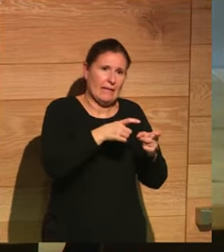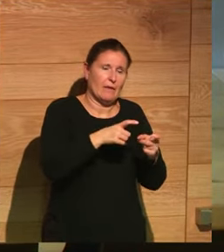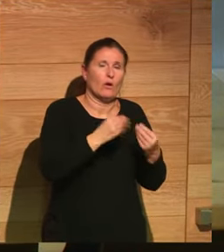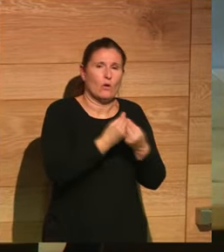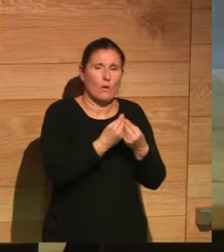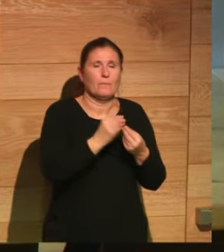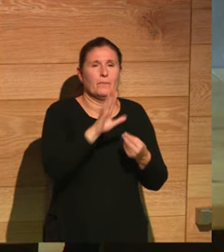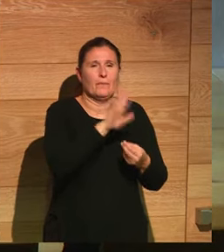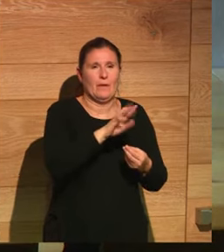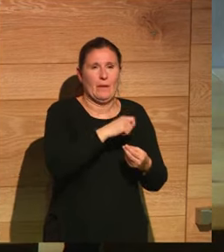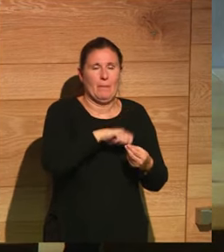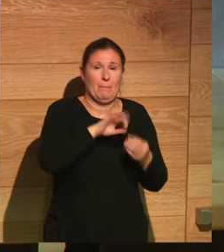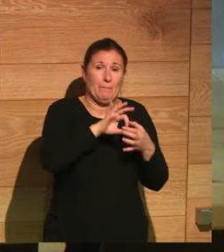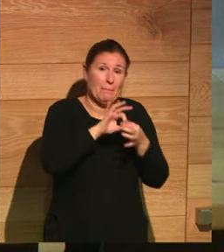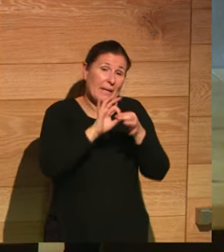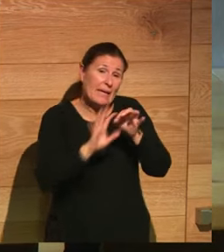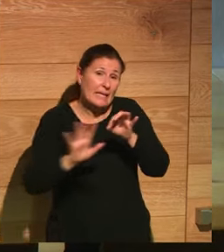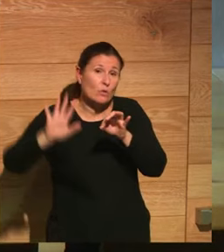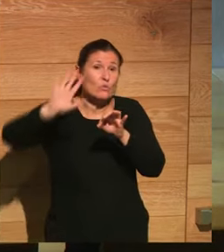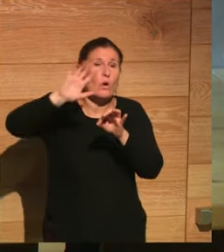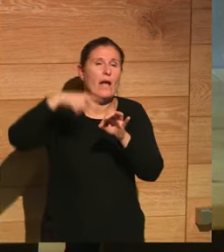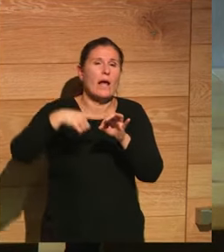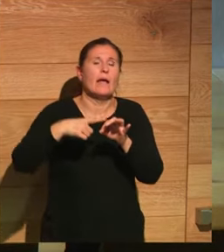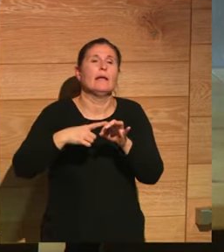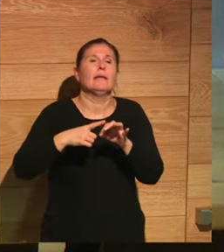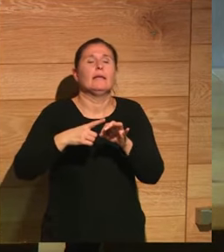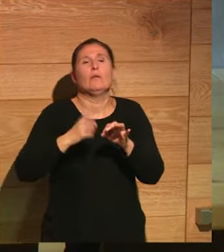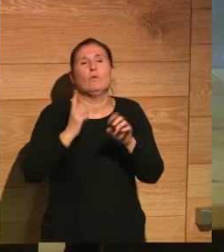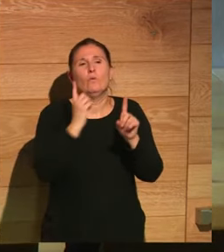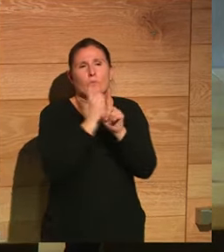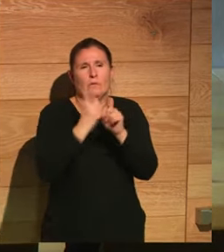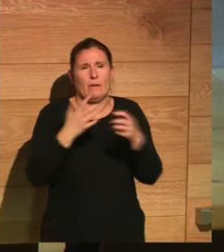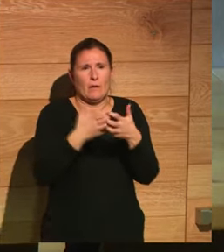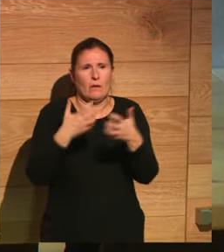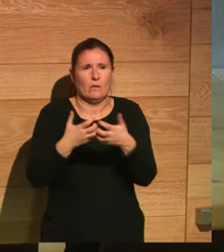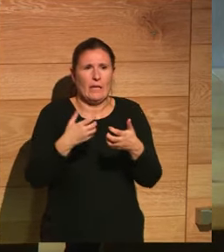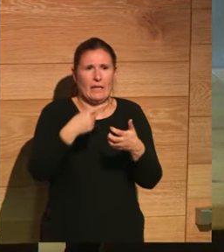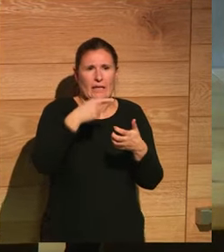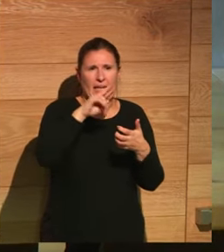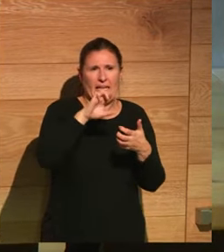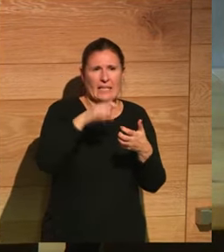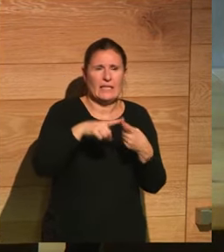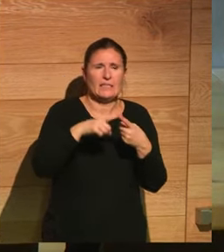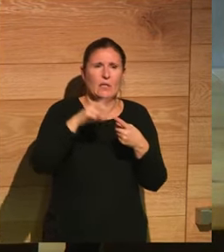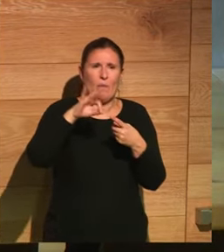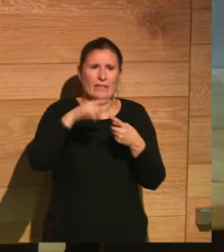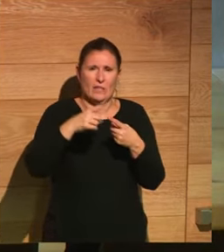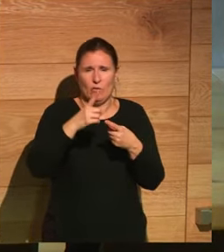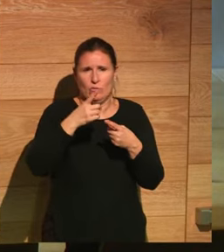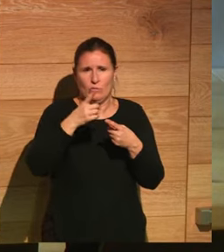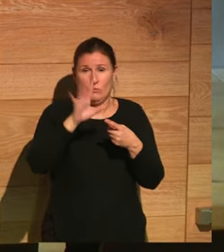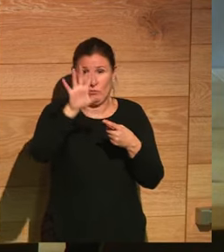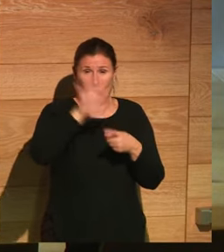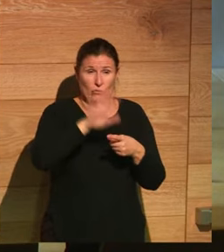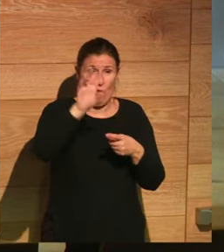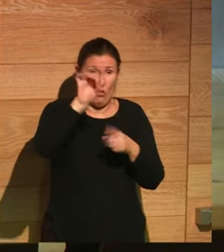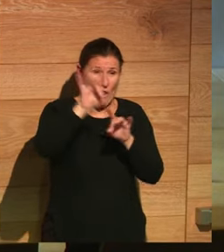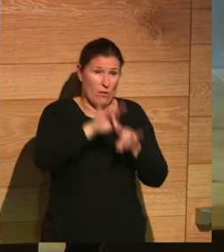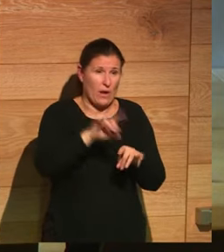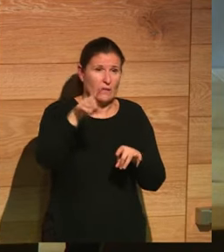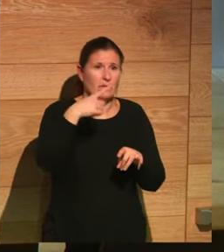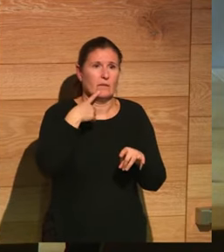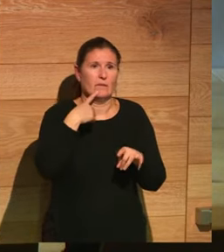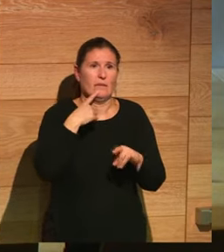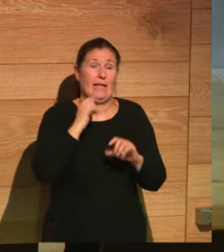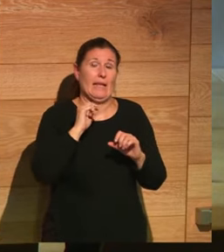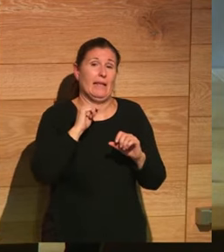y estaba luchando contra los ejedenses y contra los numantinos y cuando se nombraban los cónsules el 15 de marzo empezaban